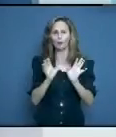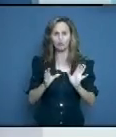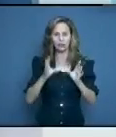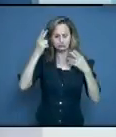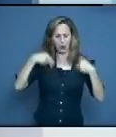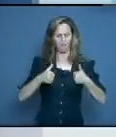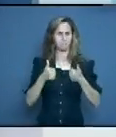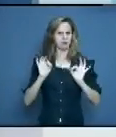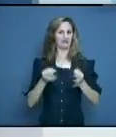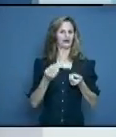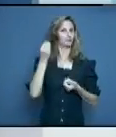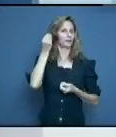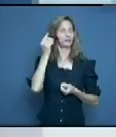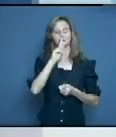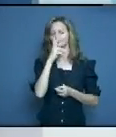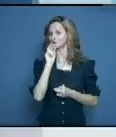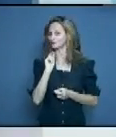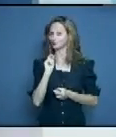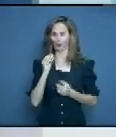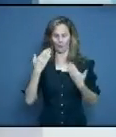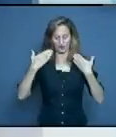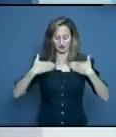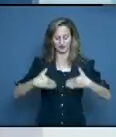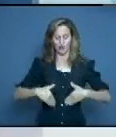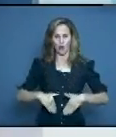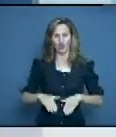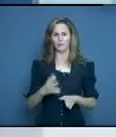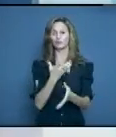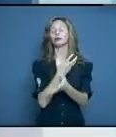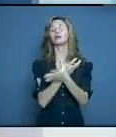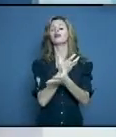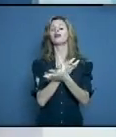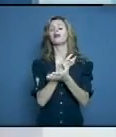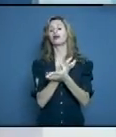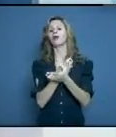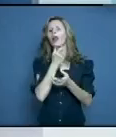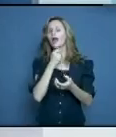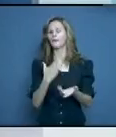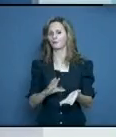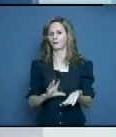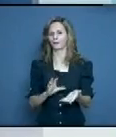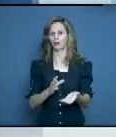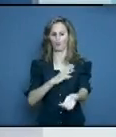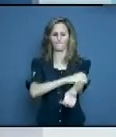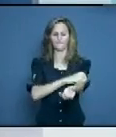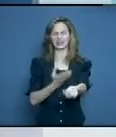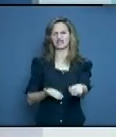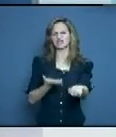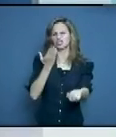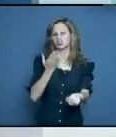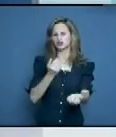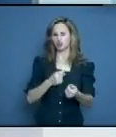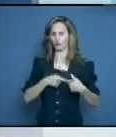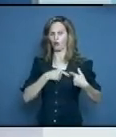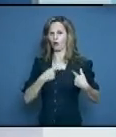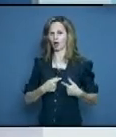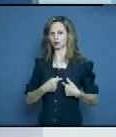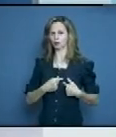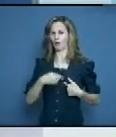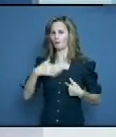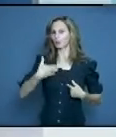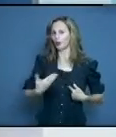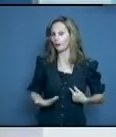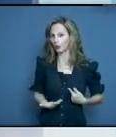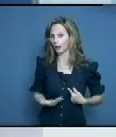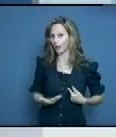Pero si tengo, además de eso, algunas enfermedades como la diabetes, la hipertensión, las cardiopatías, que son la